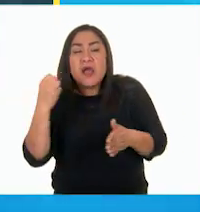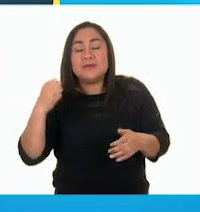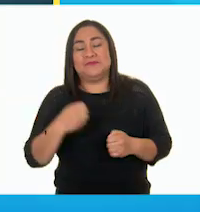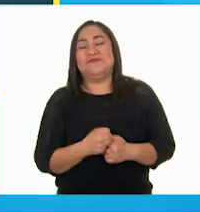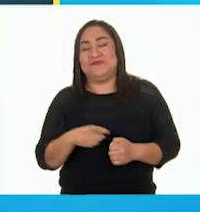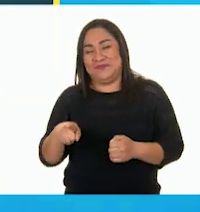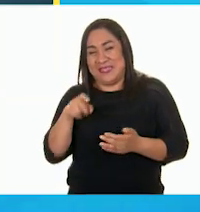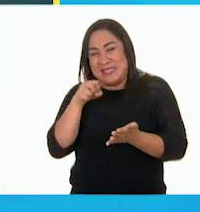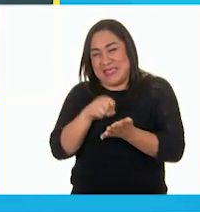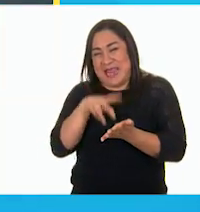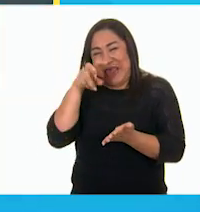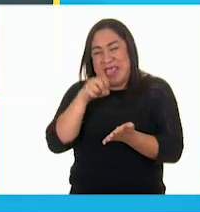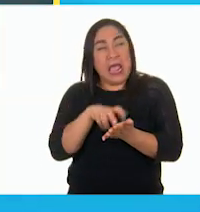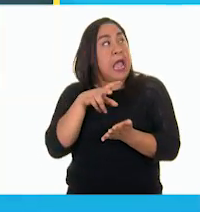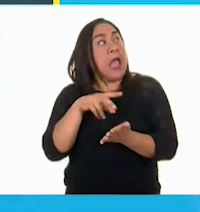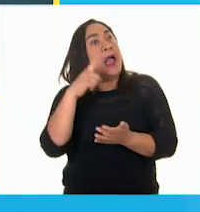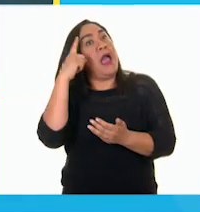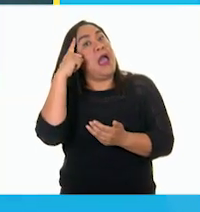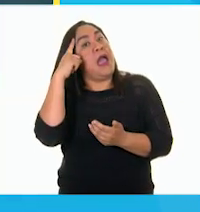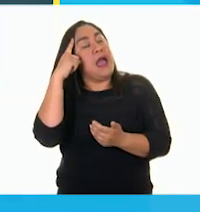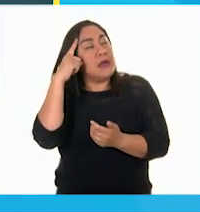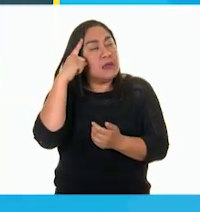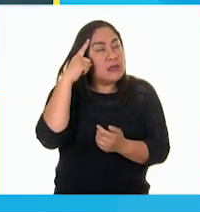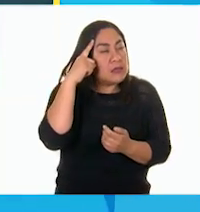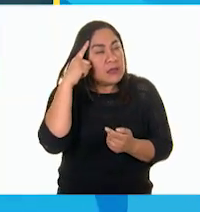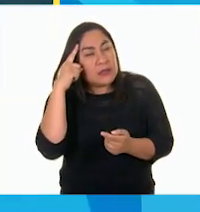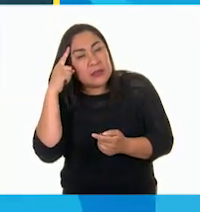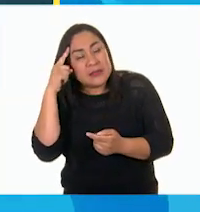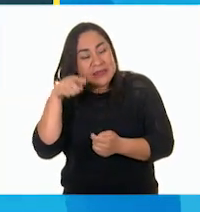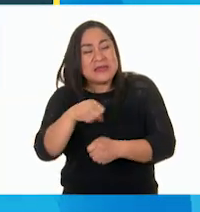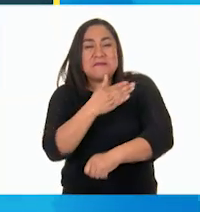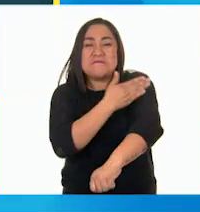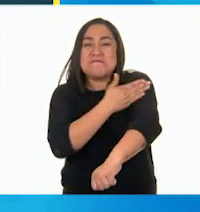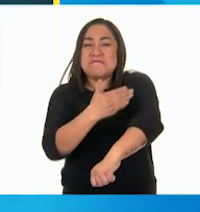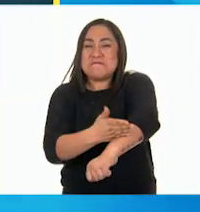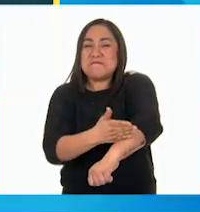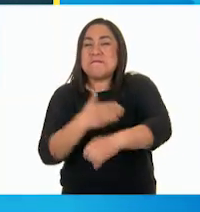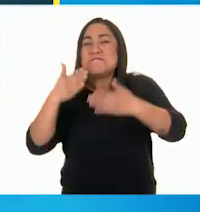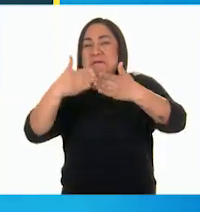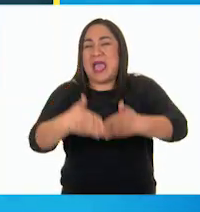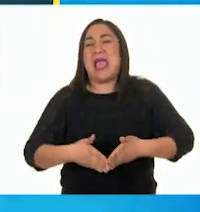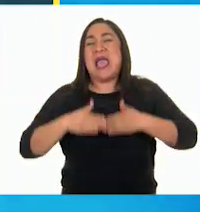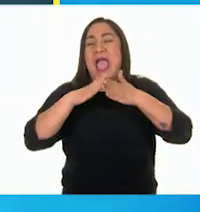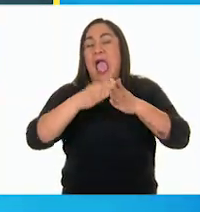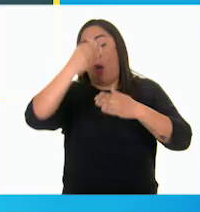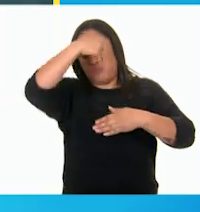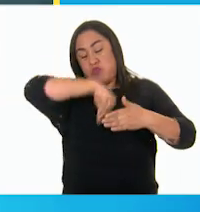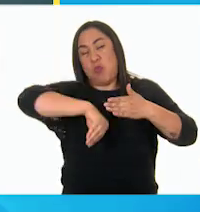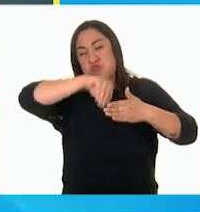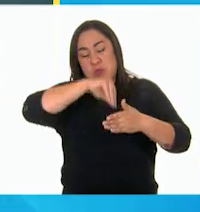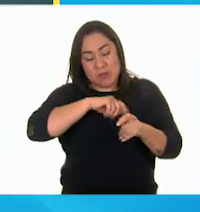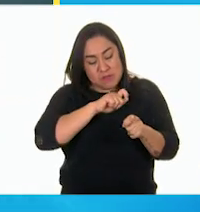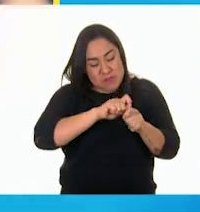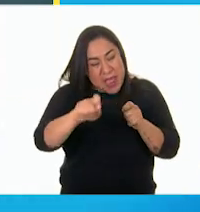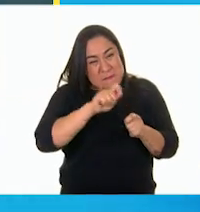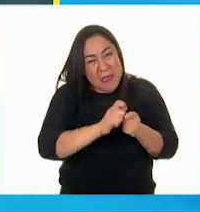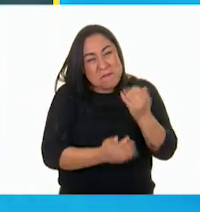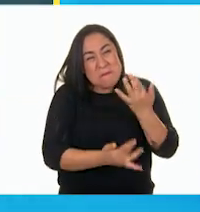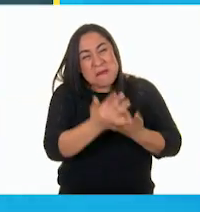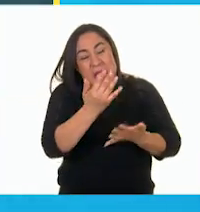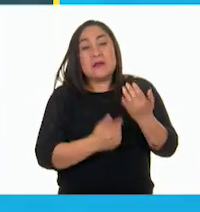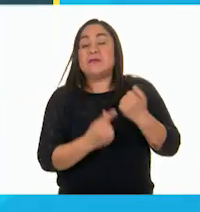grillo les dijo que encendiara alguno de los barcos de madera que se había tragado la ballena. Pinocho tenía unos direllitos.